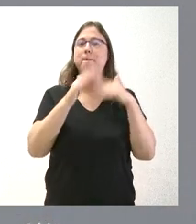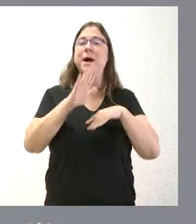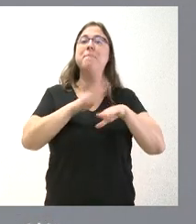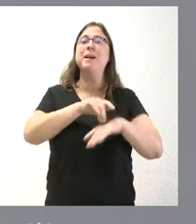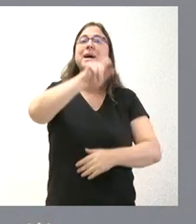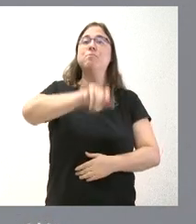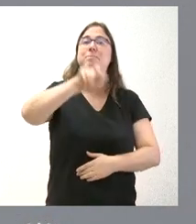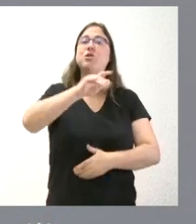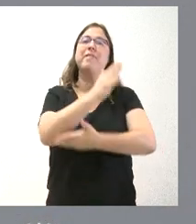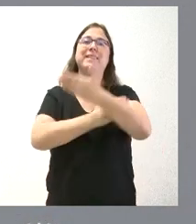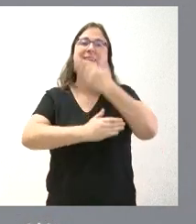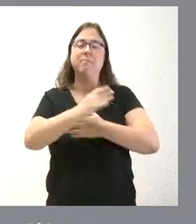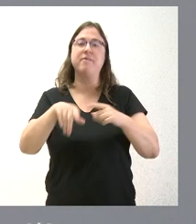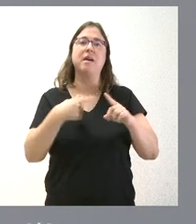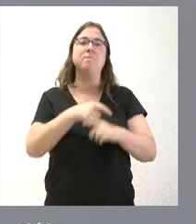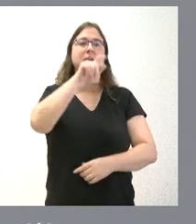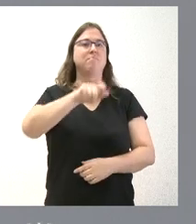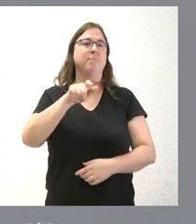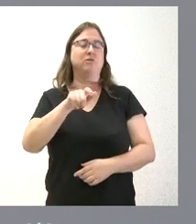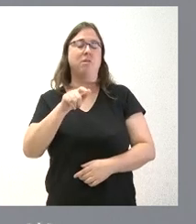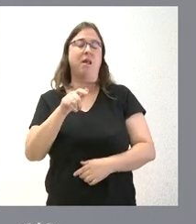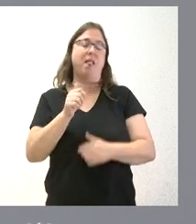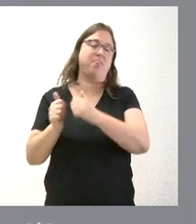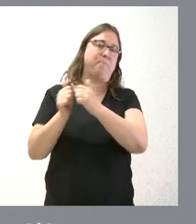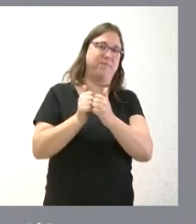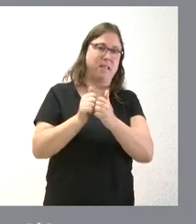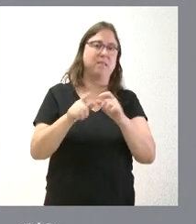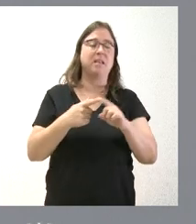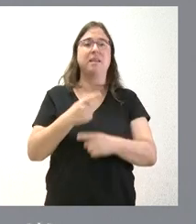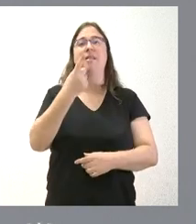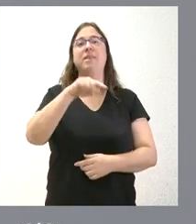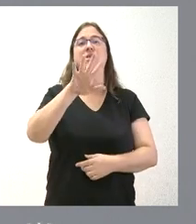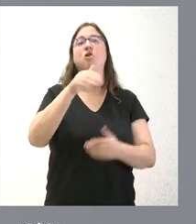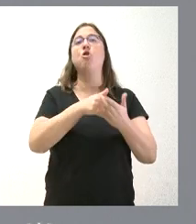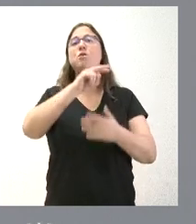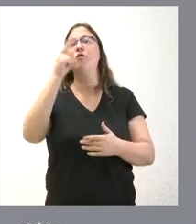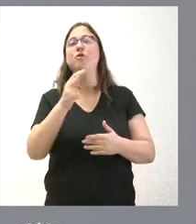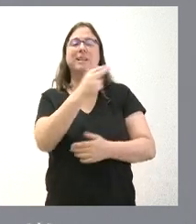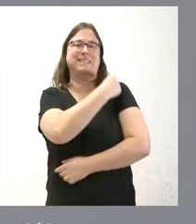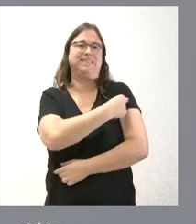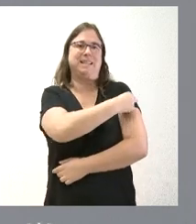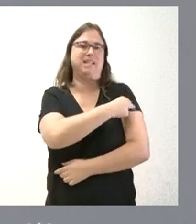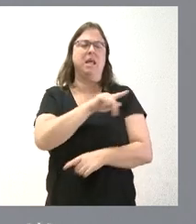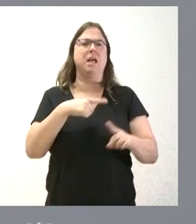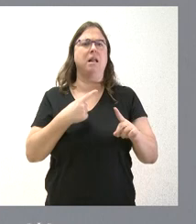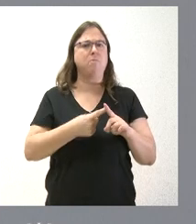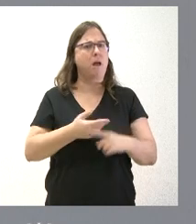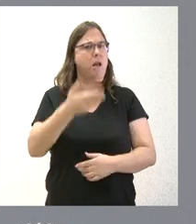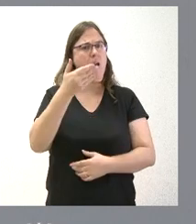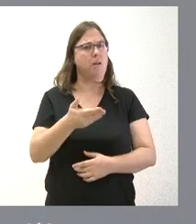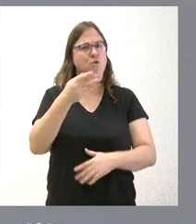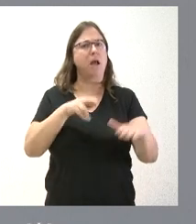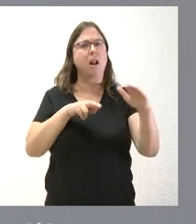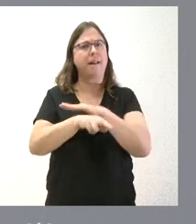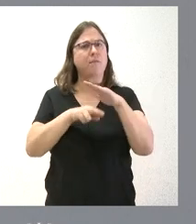con discapacidad y personas dependientes, más de 105 millones de euros para el ámbito sanitario y un volumen muy importante de recursos